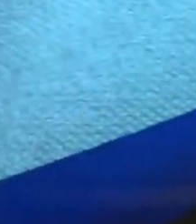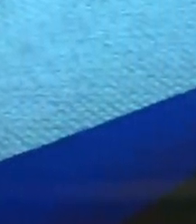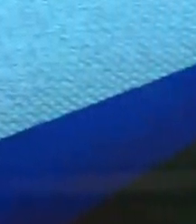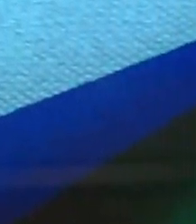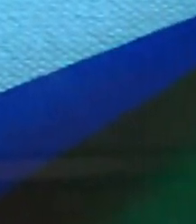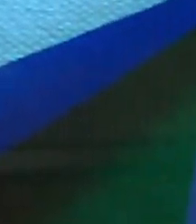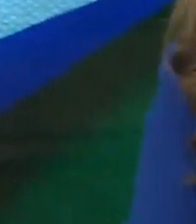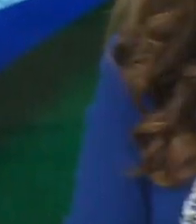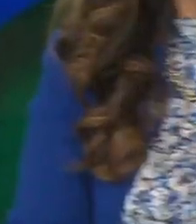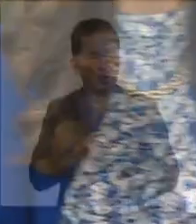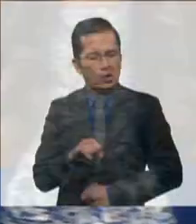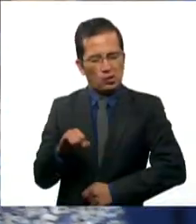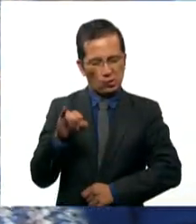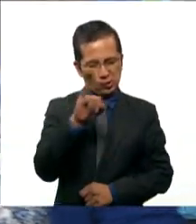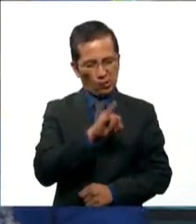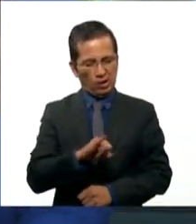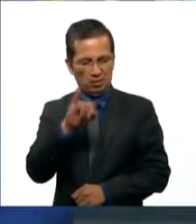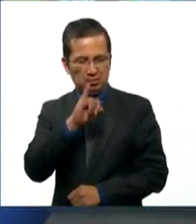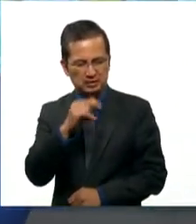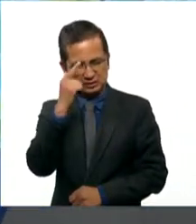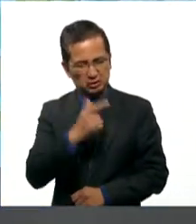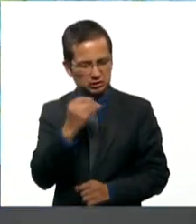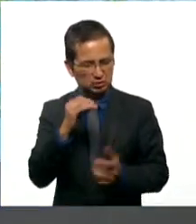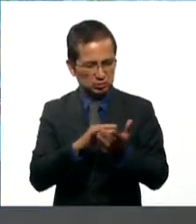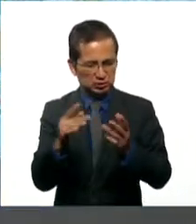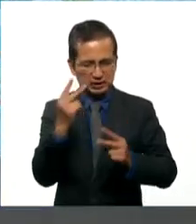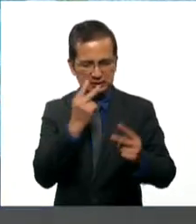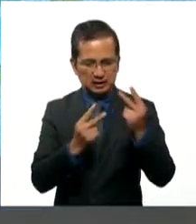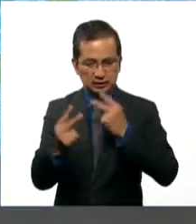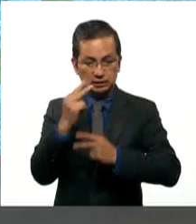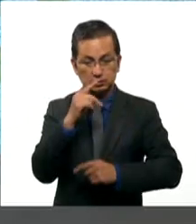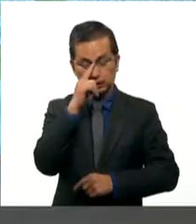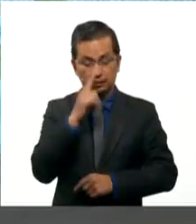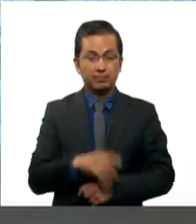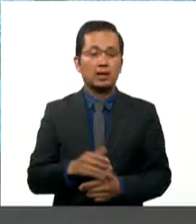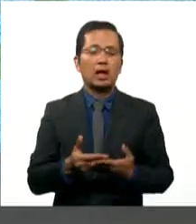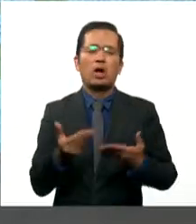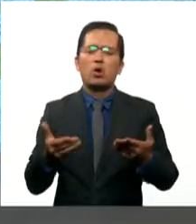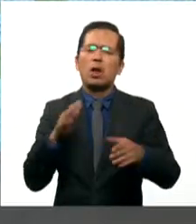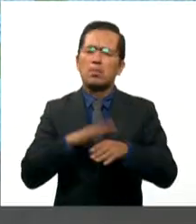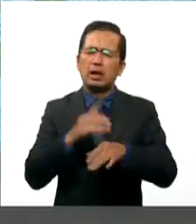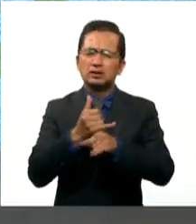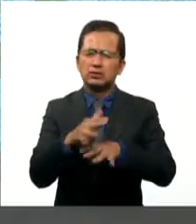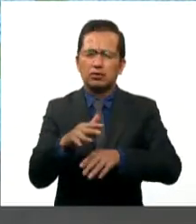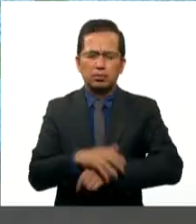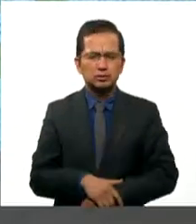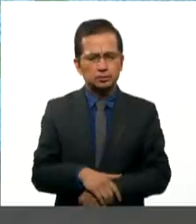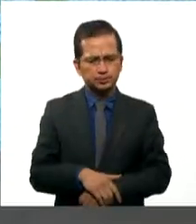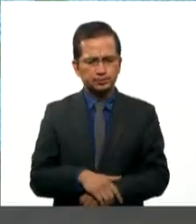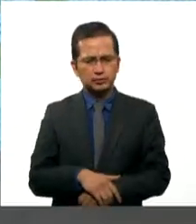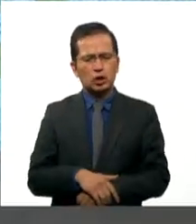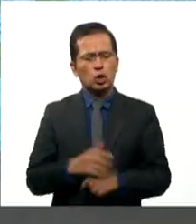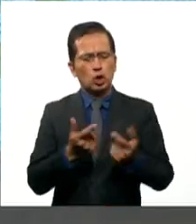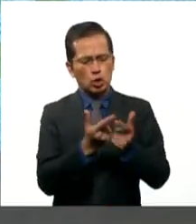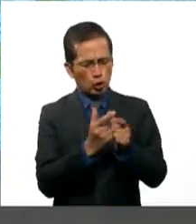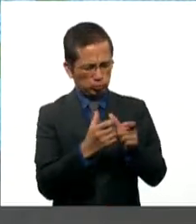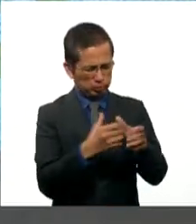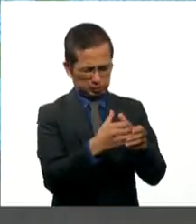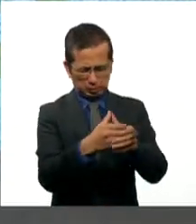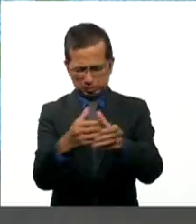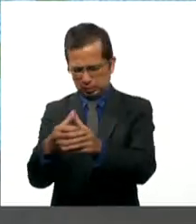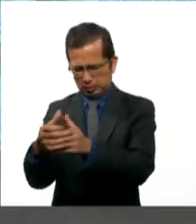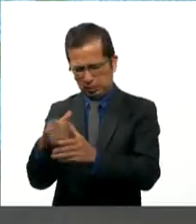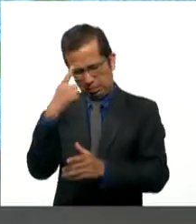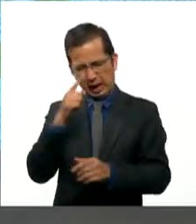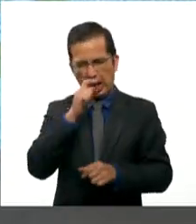Noche de jueves, gracias, gracias, que continúa con nosotros. Vamos con más información, mire de los 100 grupos de amistad aprobados por